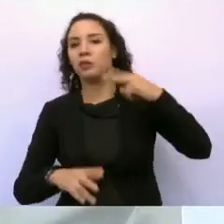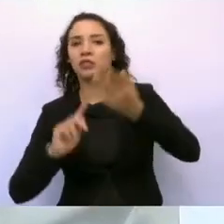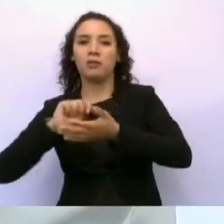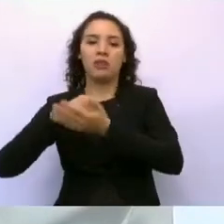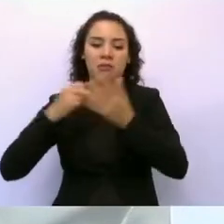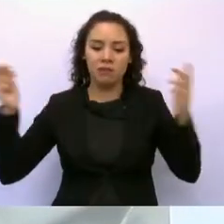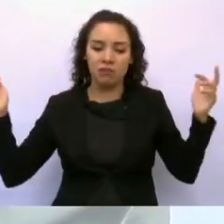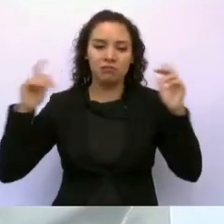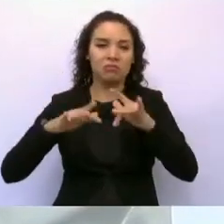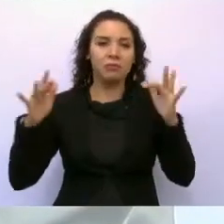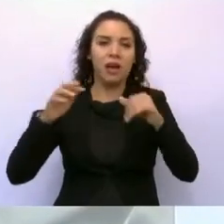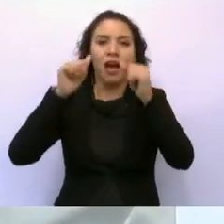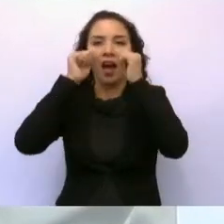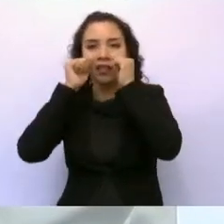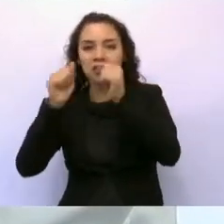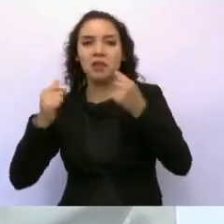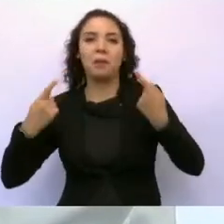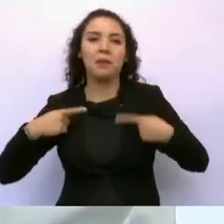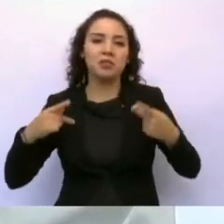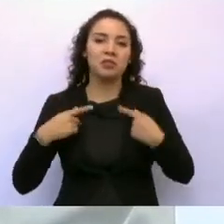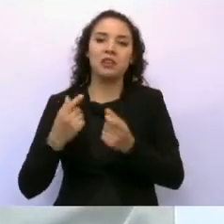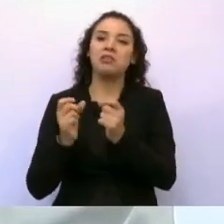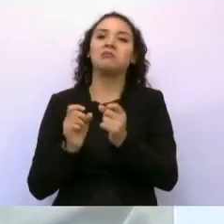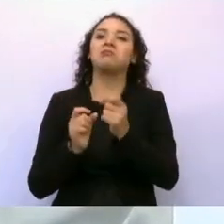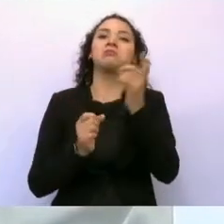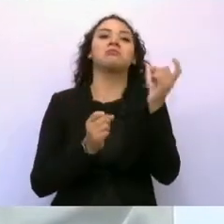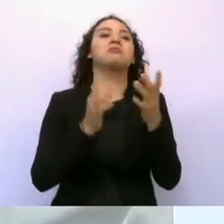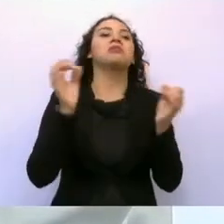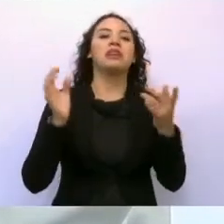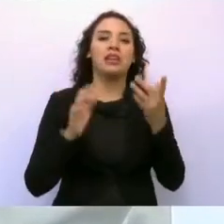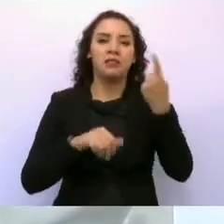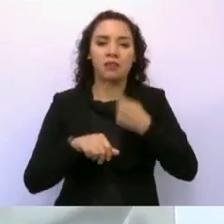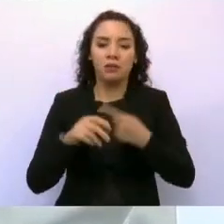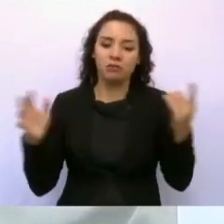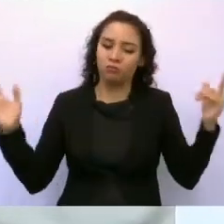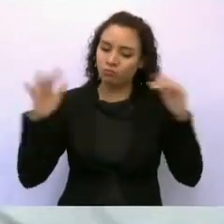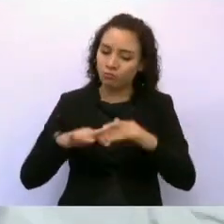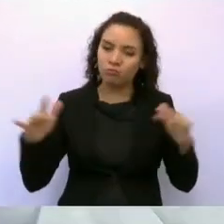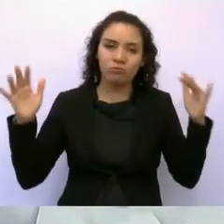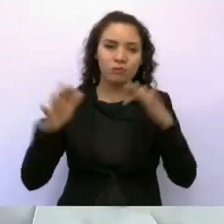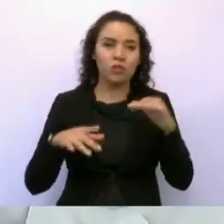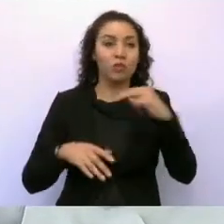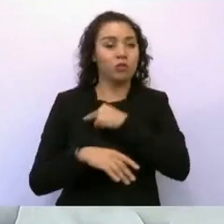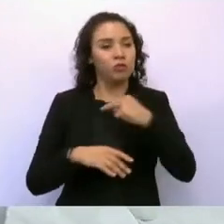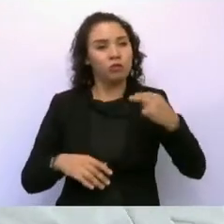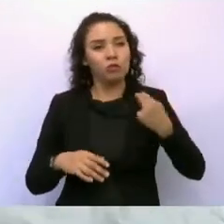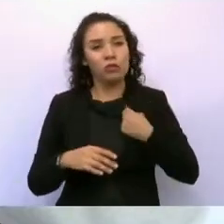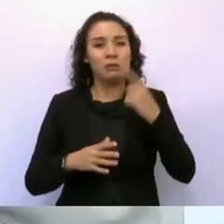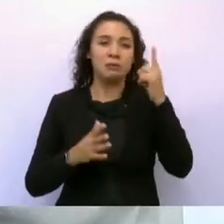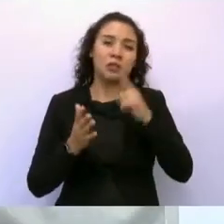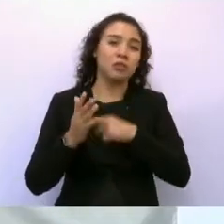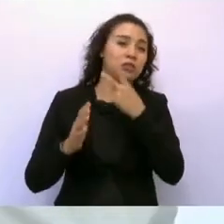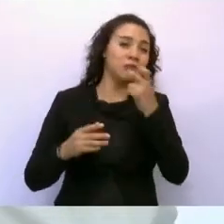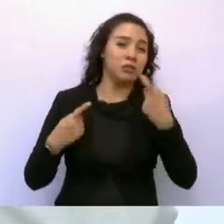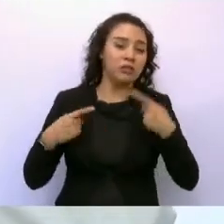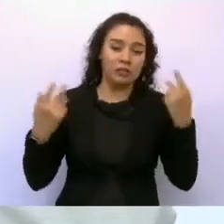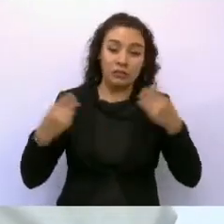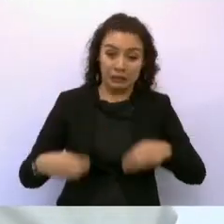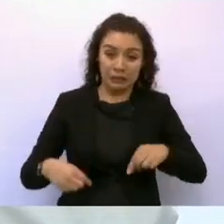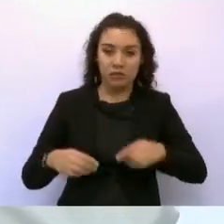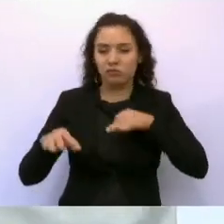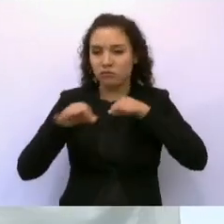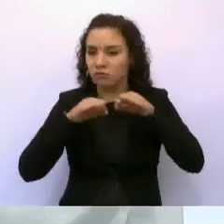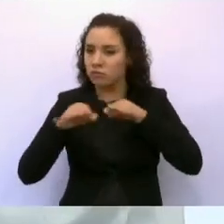Las más de 1.200 personas que aquí laboramos, lo hacemos con el corazón y entrega